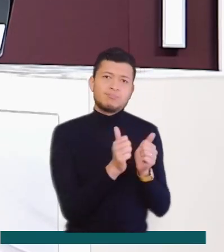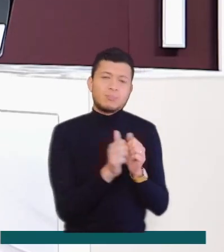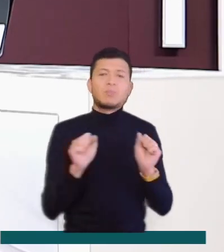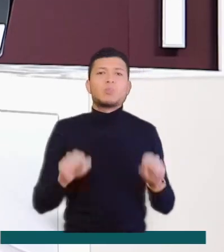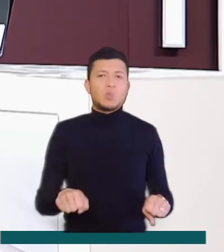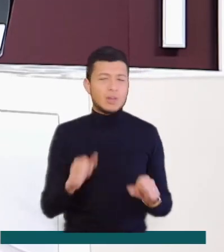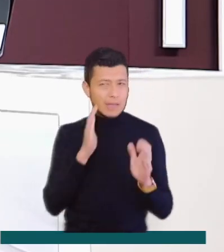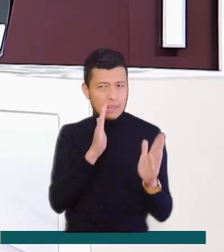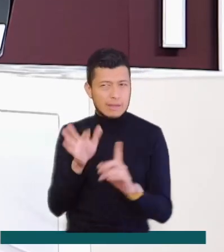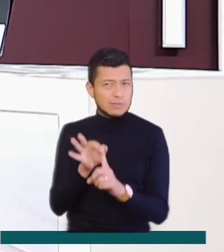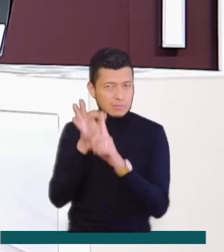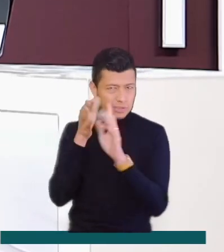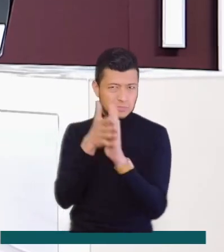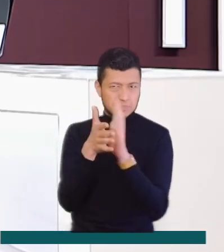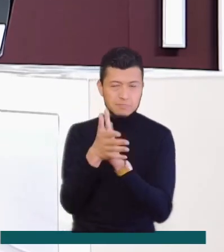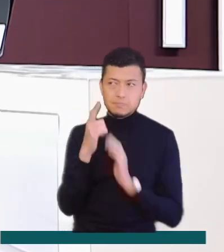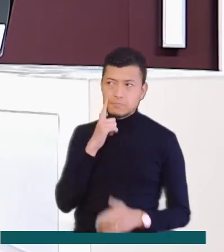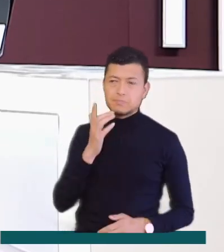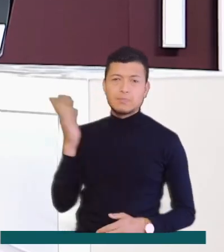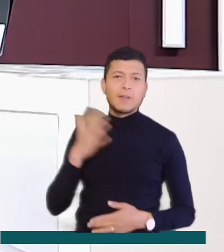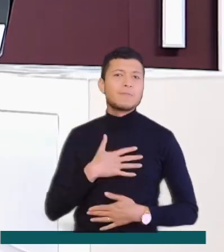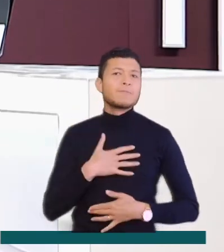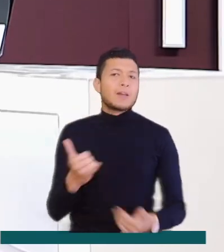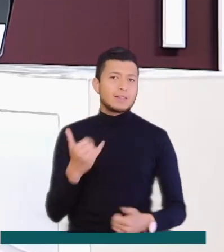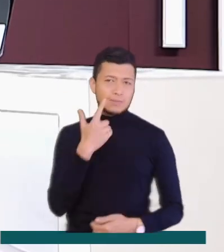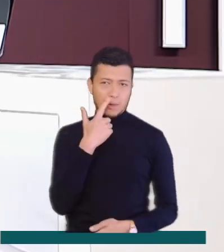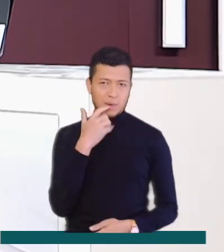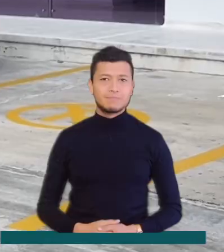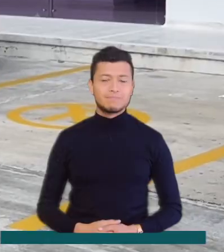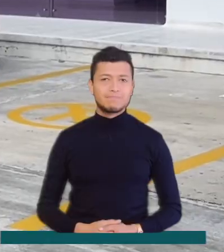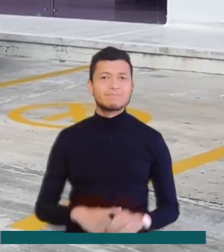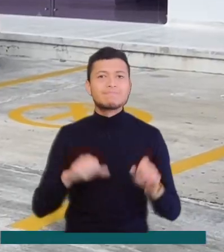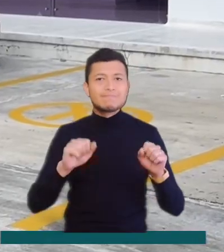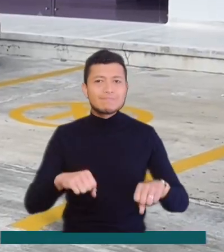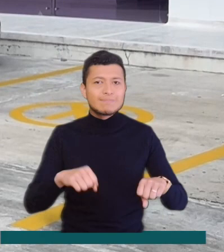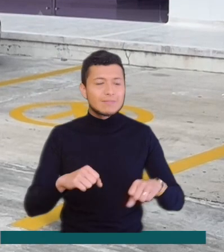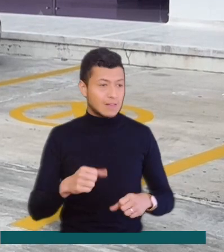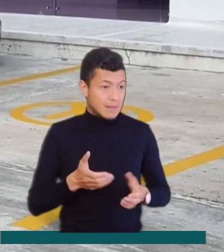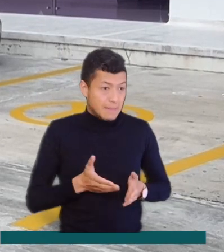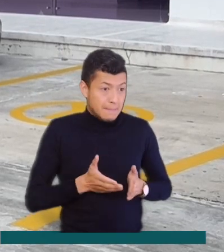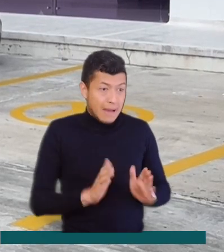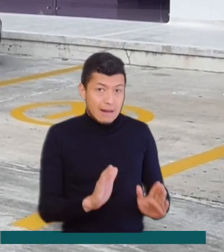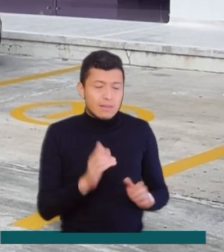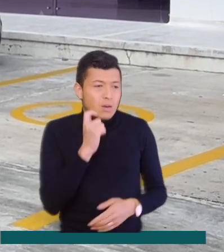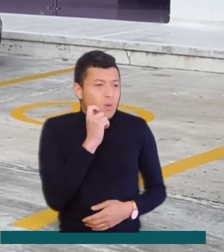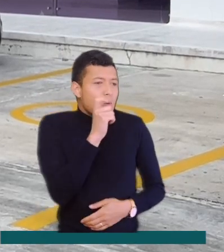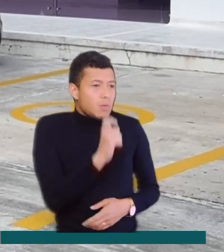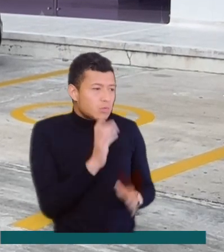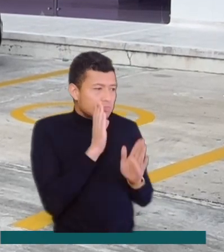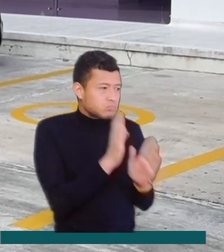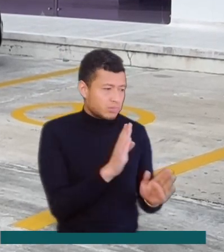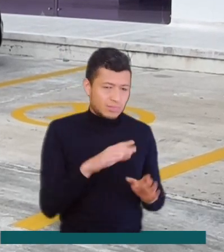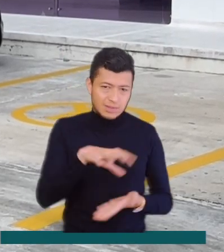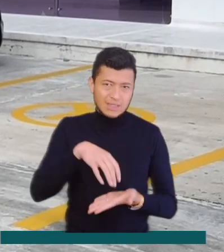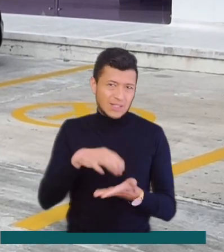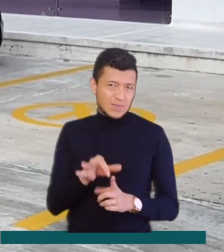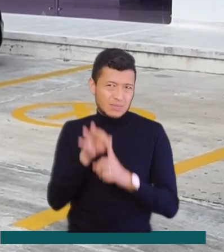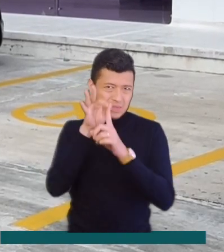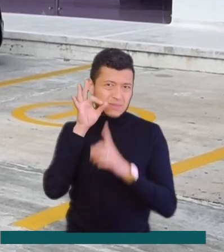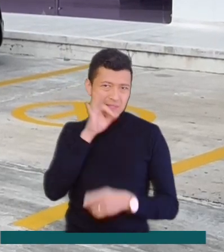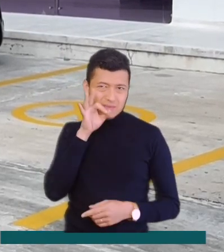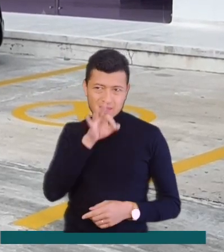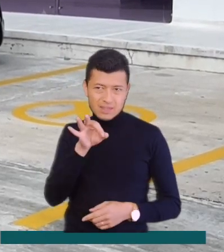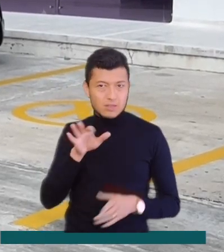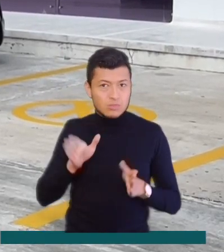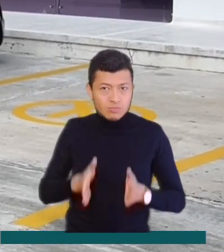qué consiste esta atención especial que tiene felices a los padres. El parto humanizado aquí en el Centro Especializado Materno Infantil en